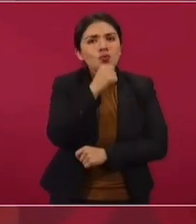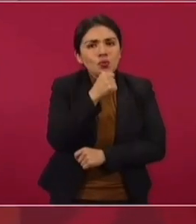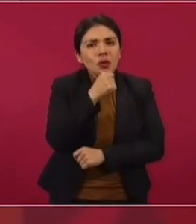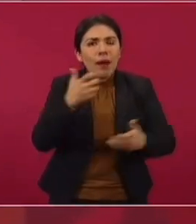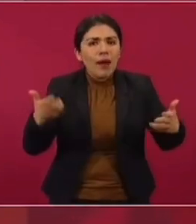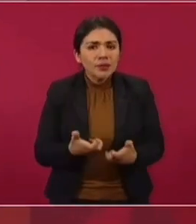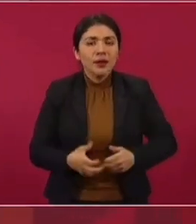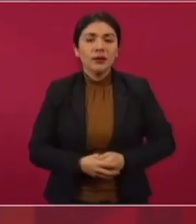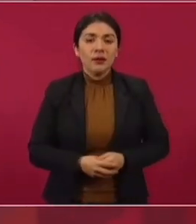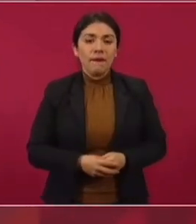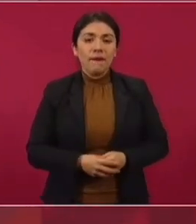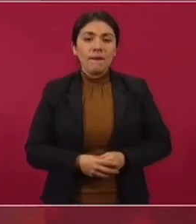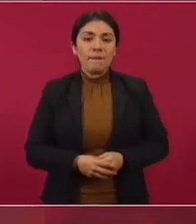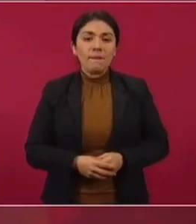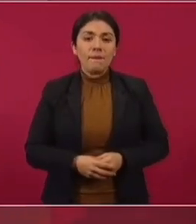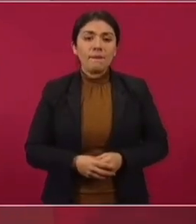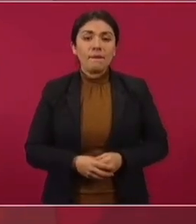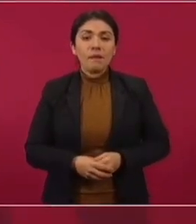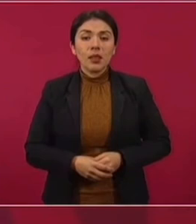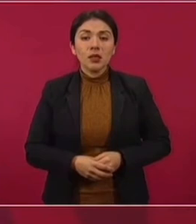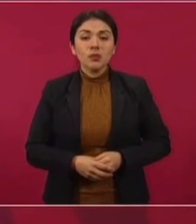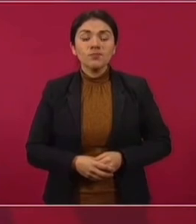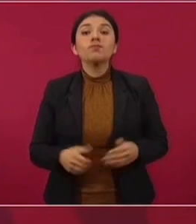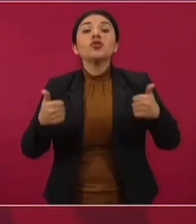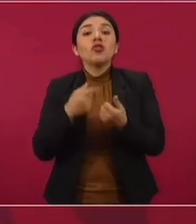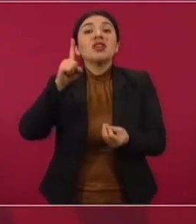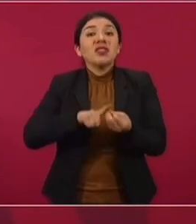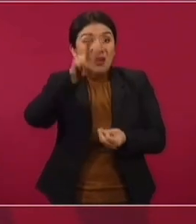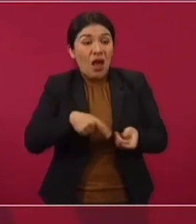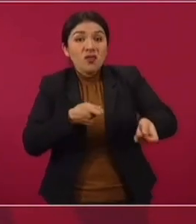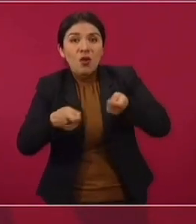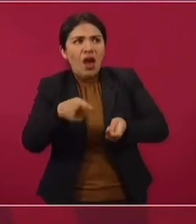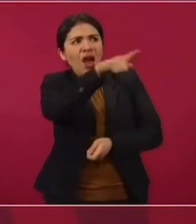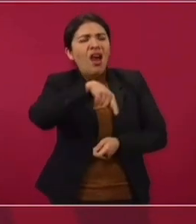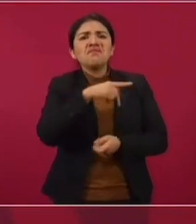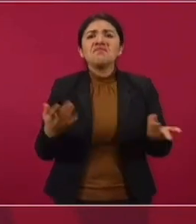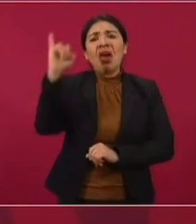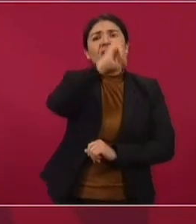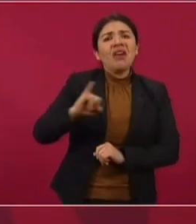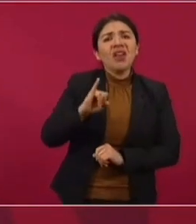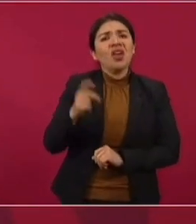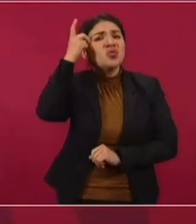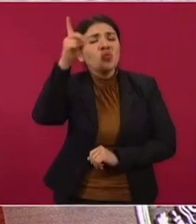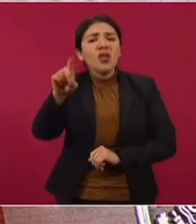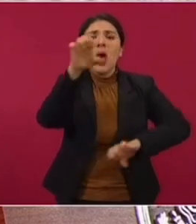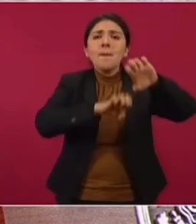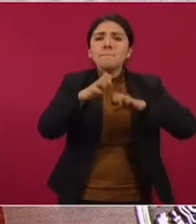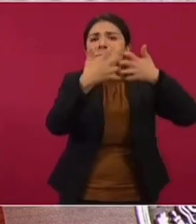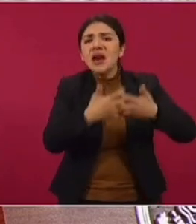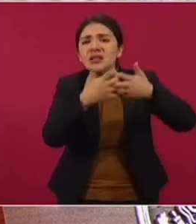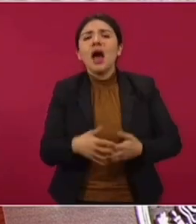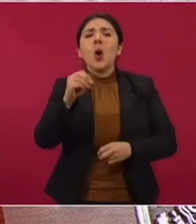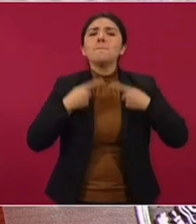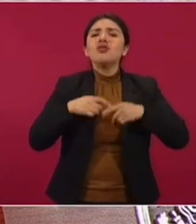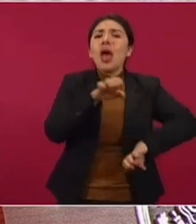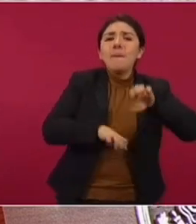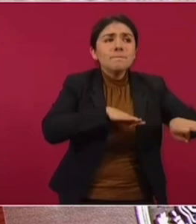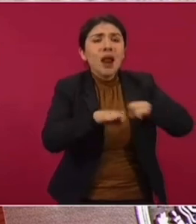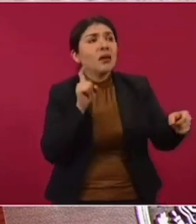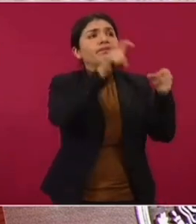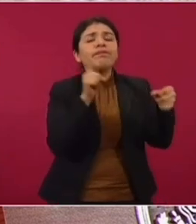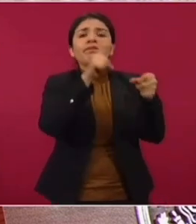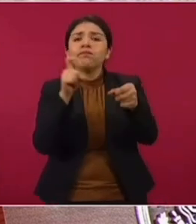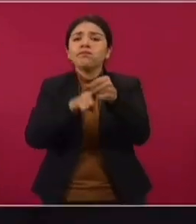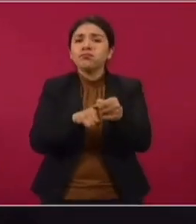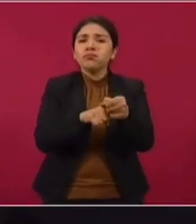gobernantes y tener de gobernantes a gerentes, a empleados de las